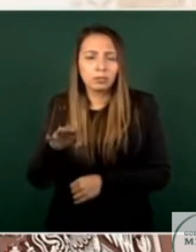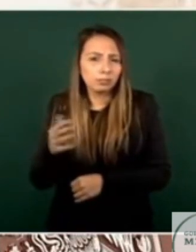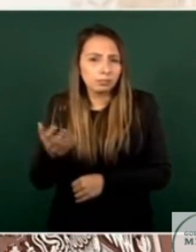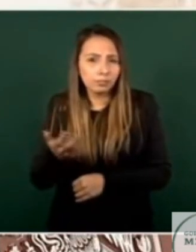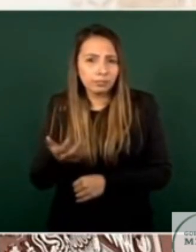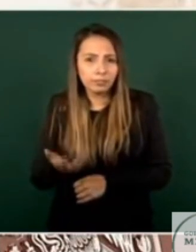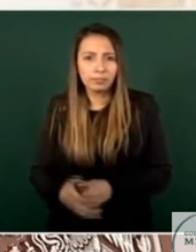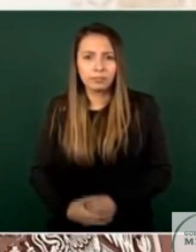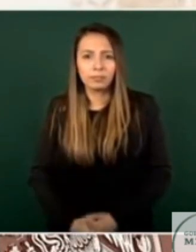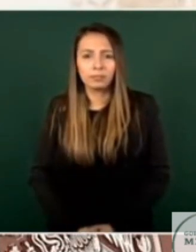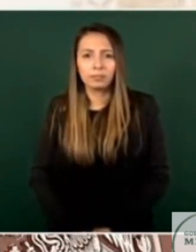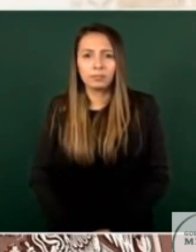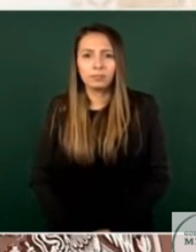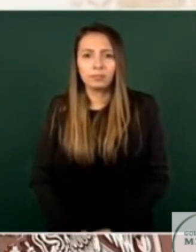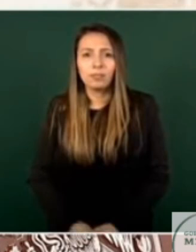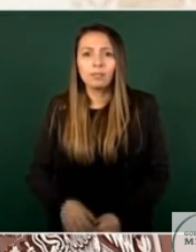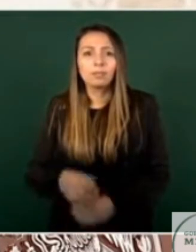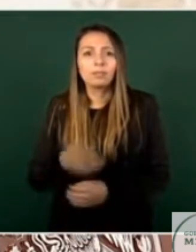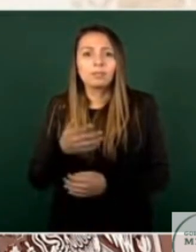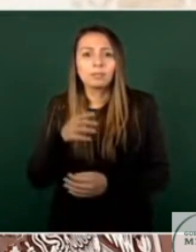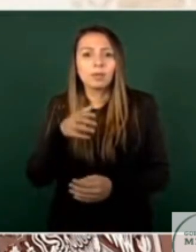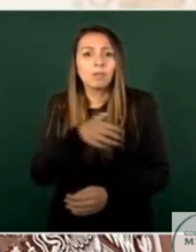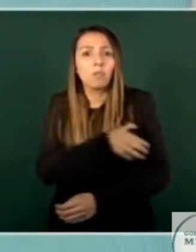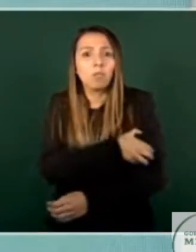no legal no legítimo